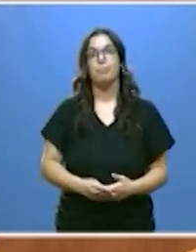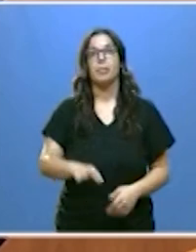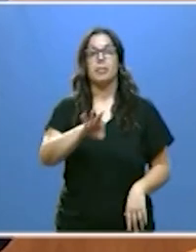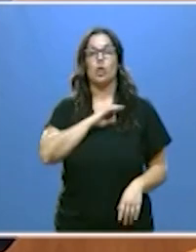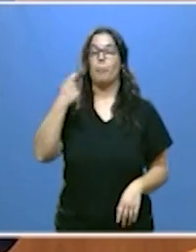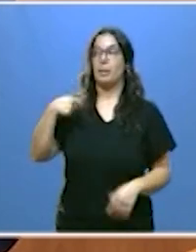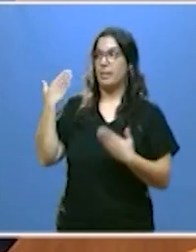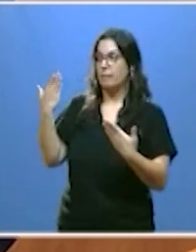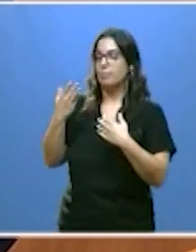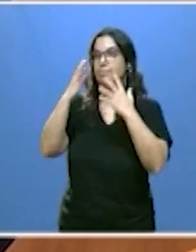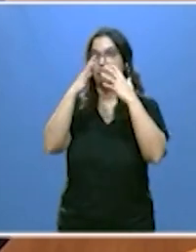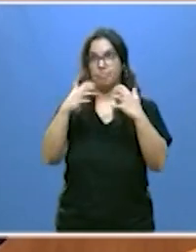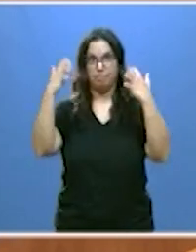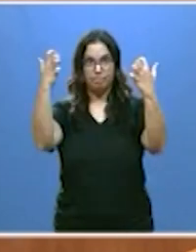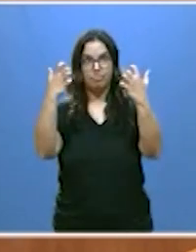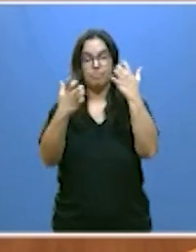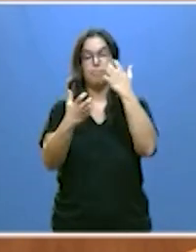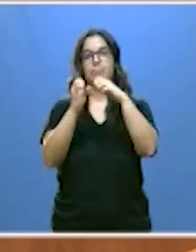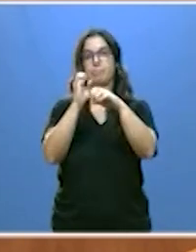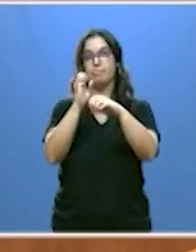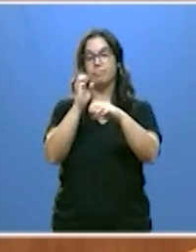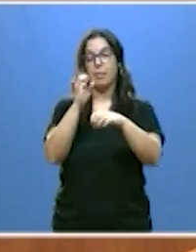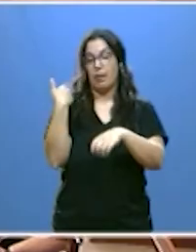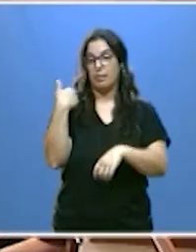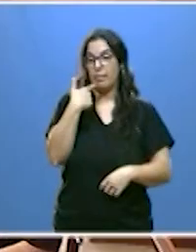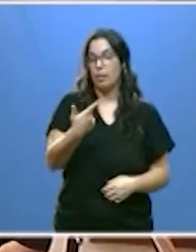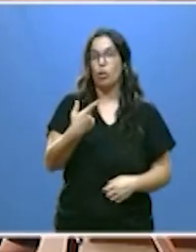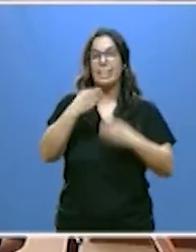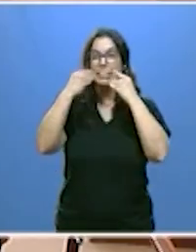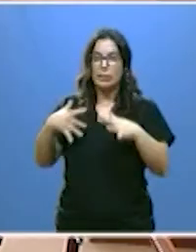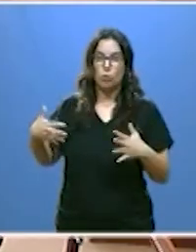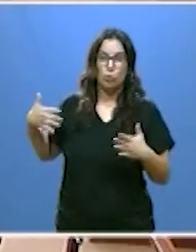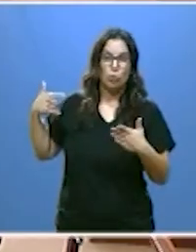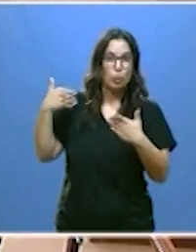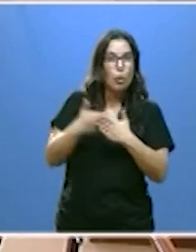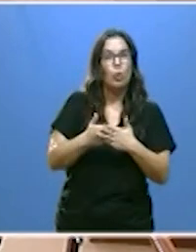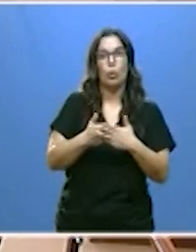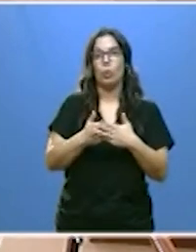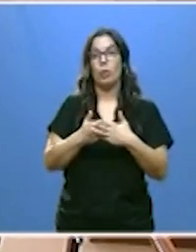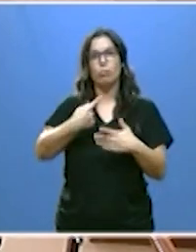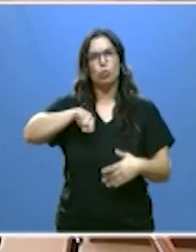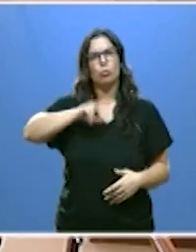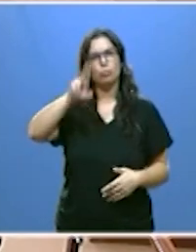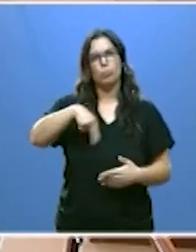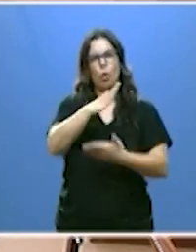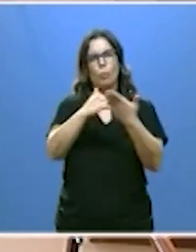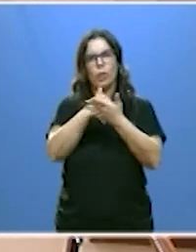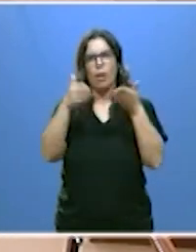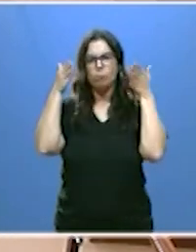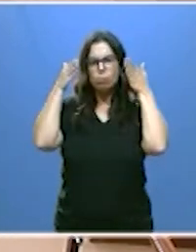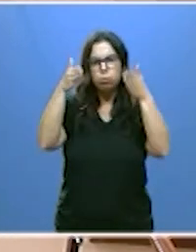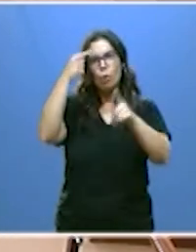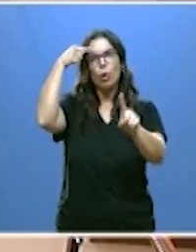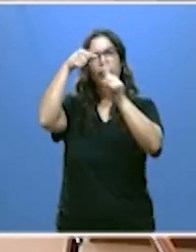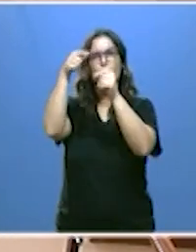señorías como dije antes desde nuestra gran historia somos una comunidad volcada al futuro